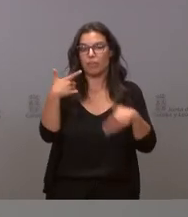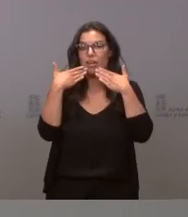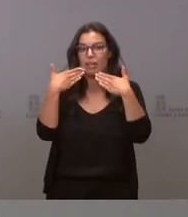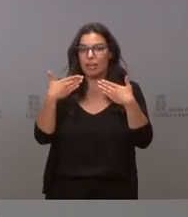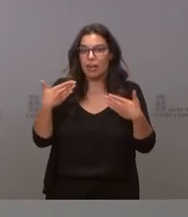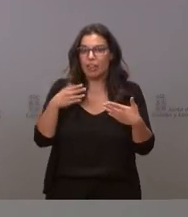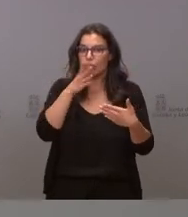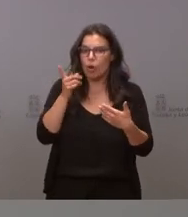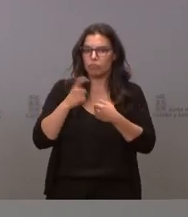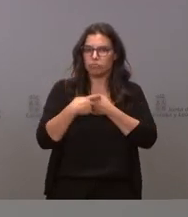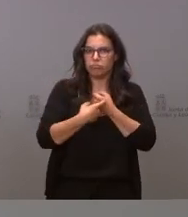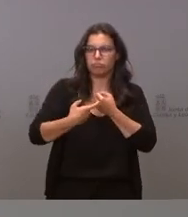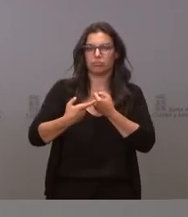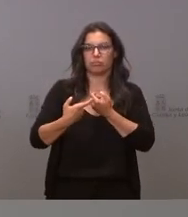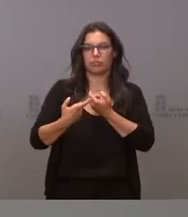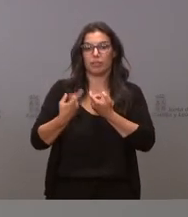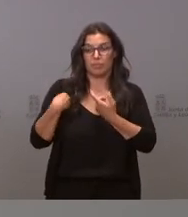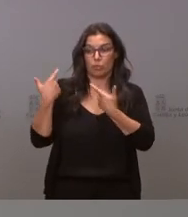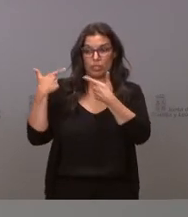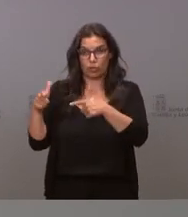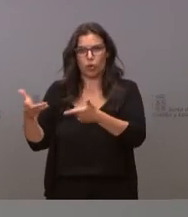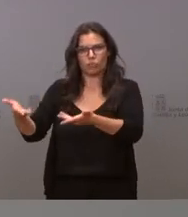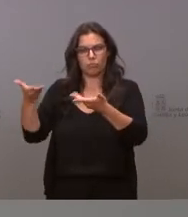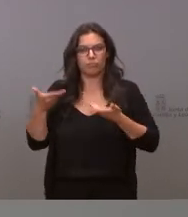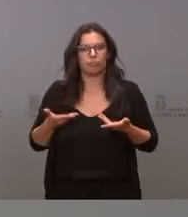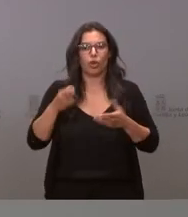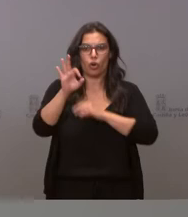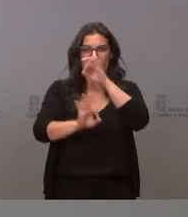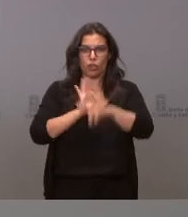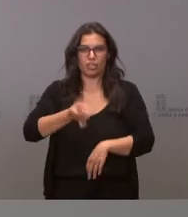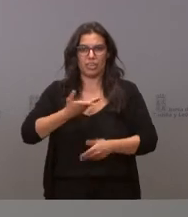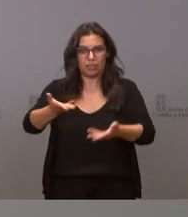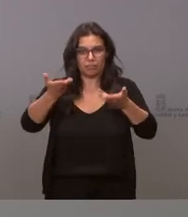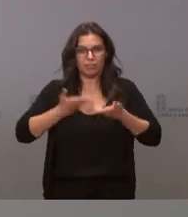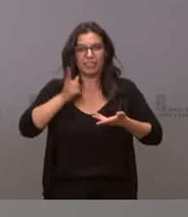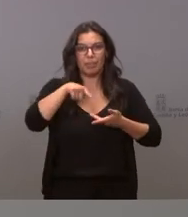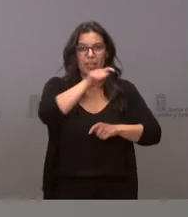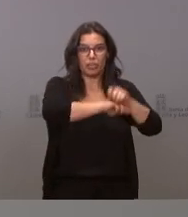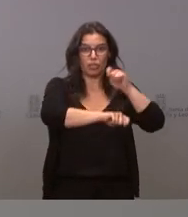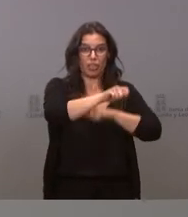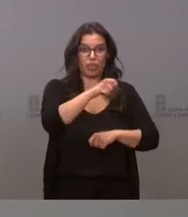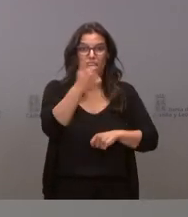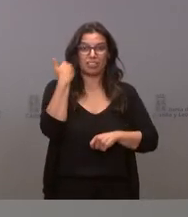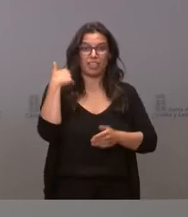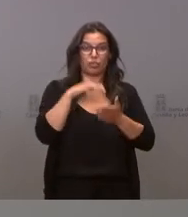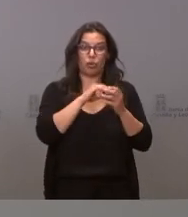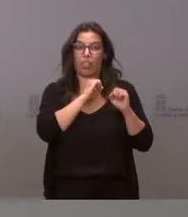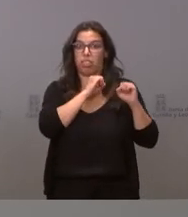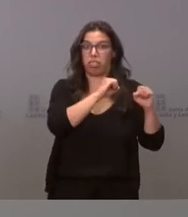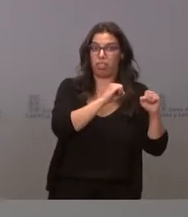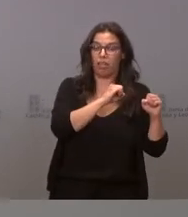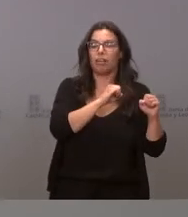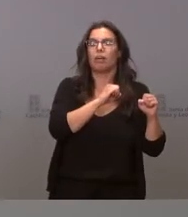la involucración que han tenido los responsables del propio sector los de las organizaciones sindicales y las asociaciones que trabajan con personas afectadas por